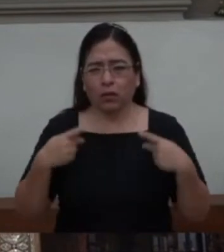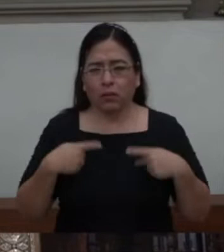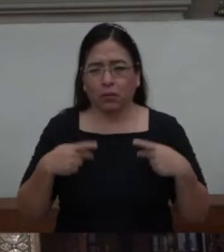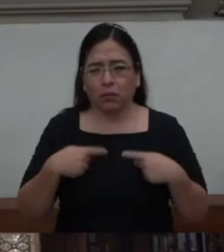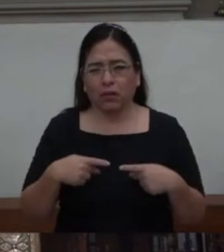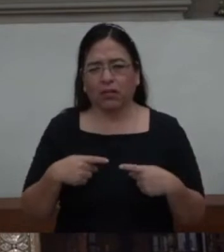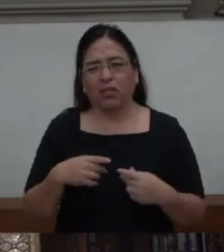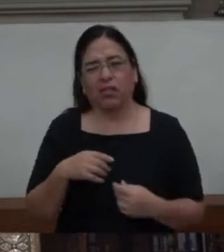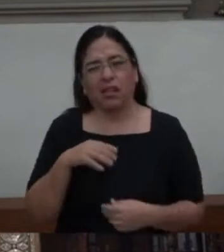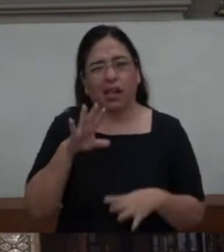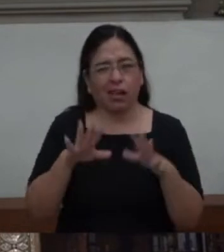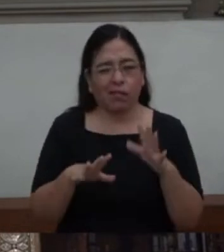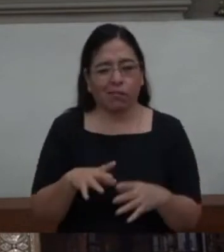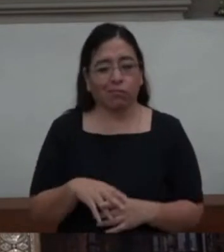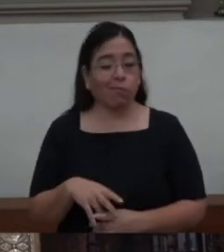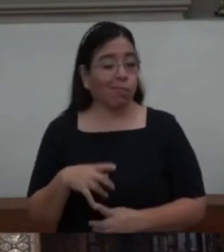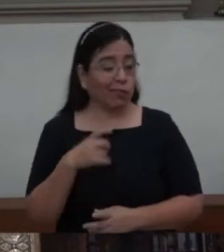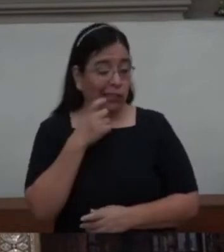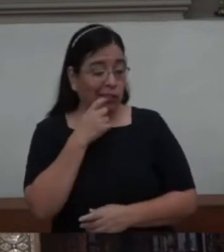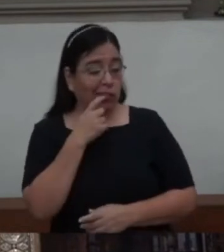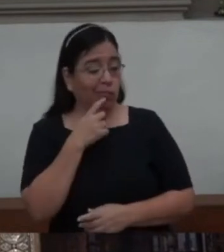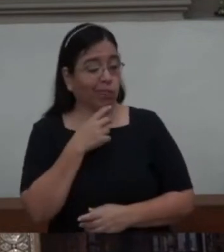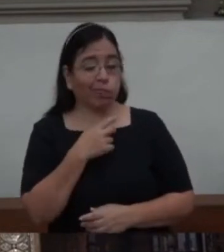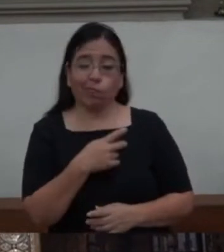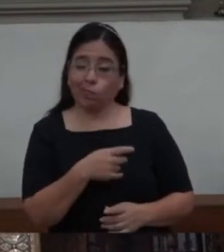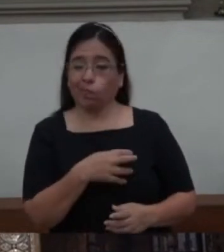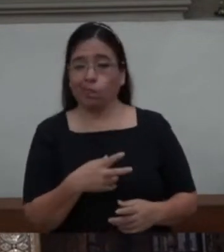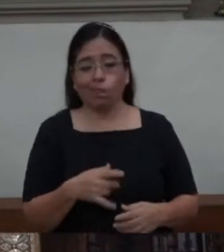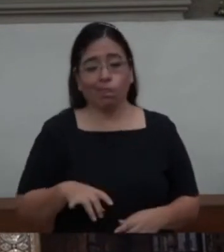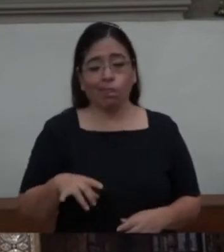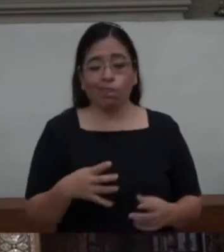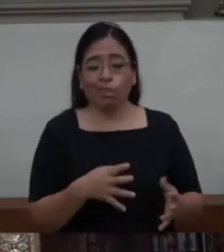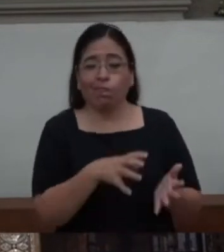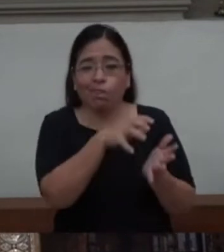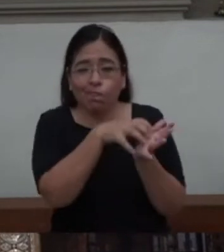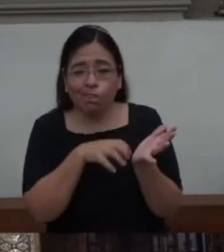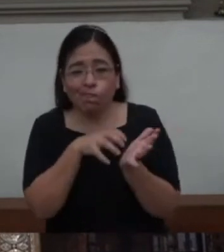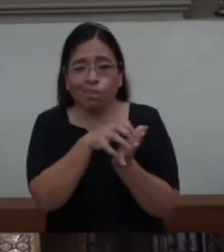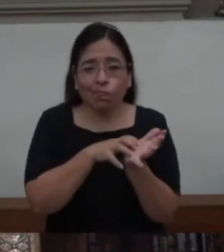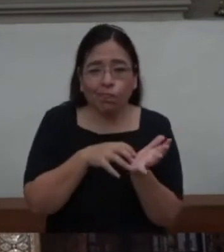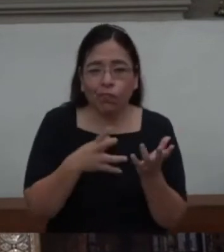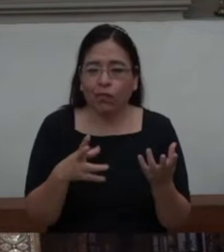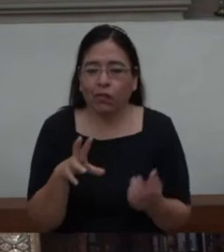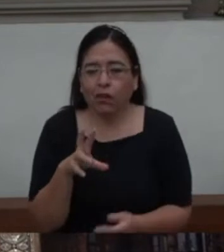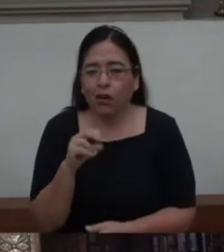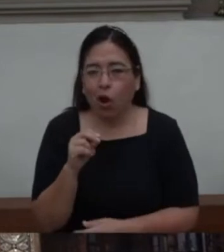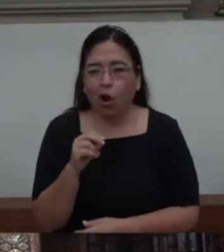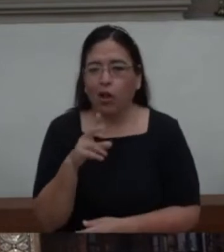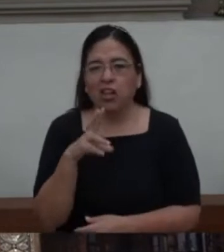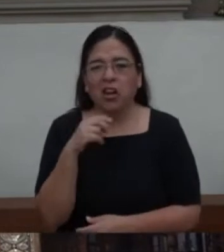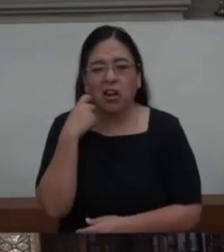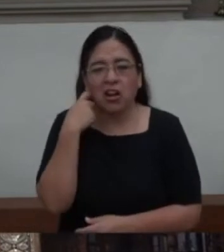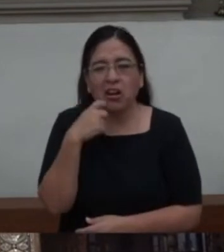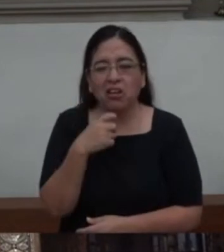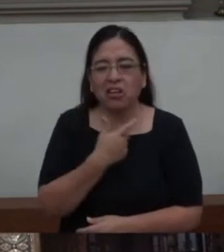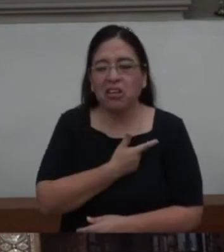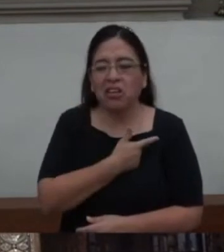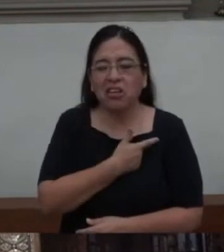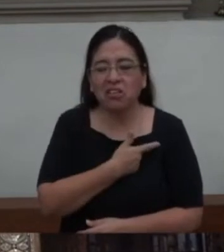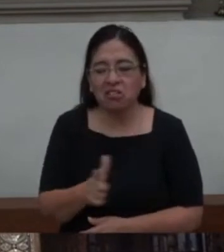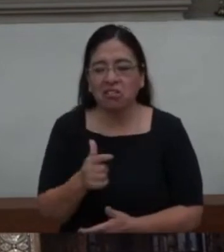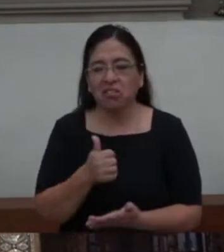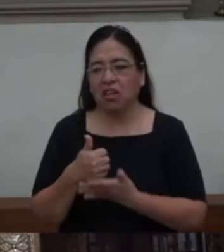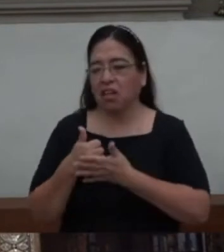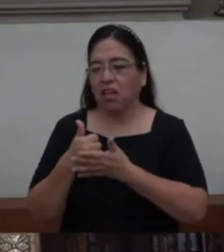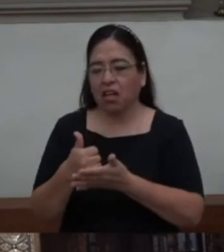codicia, insaciable, nunca miran al hermano. El que